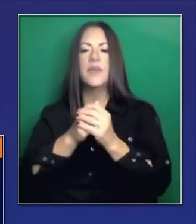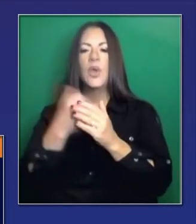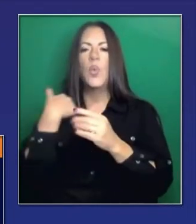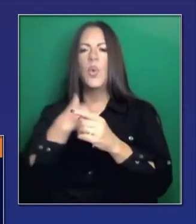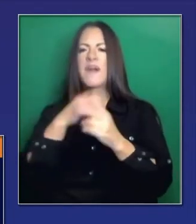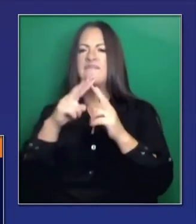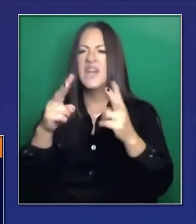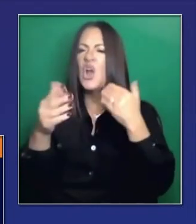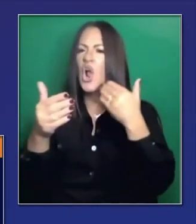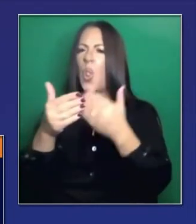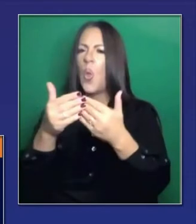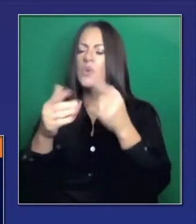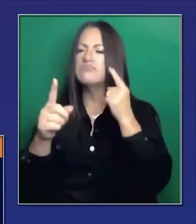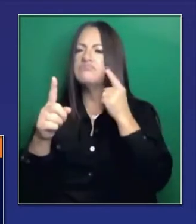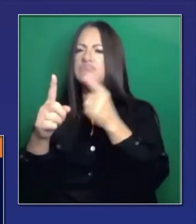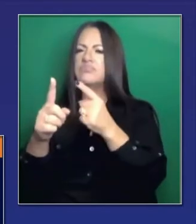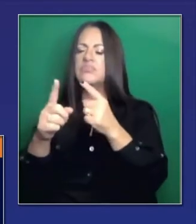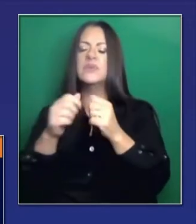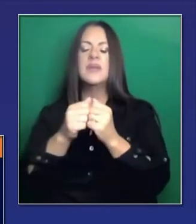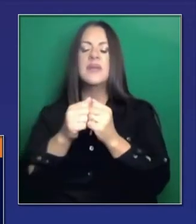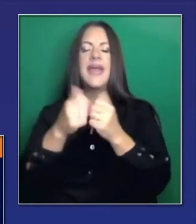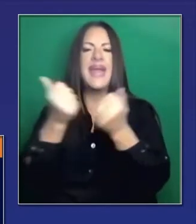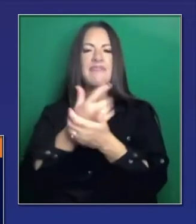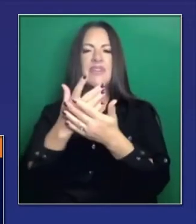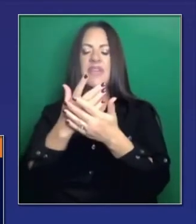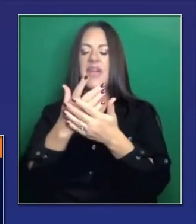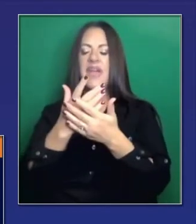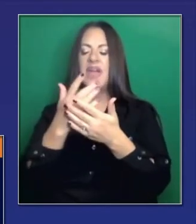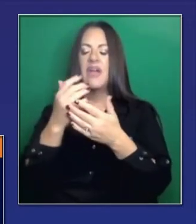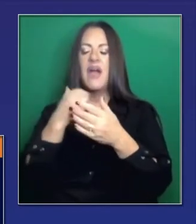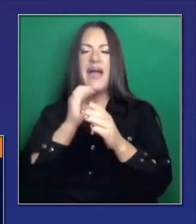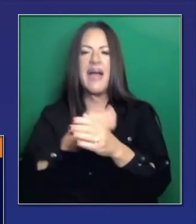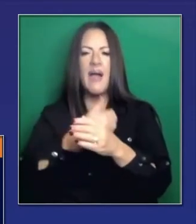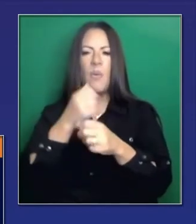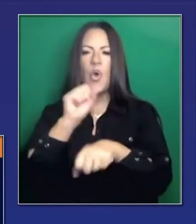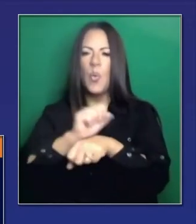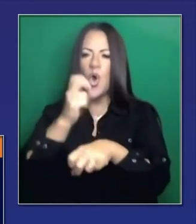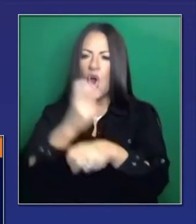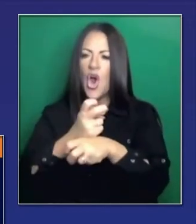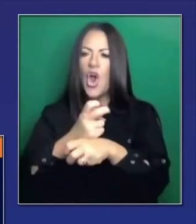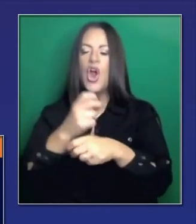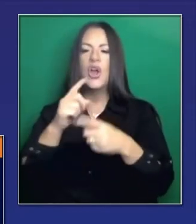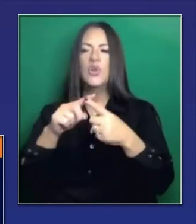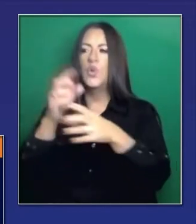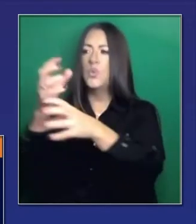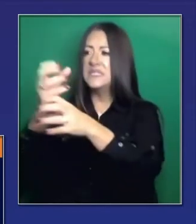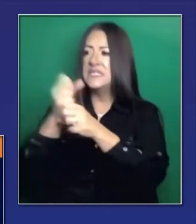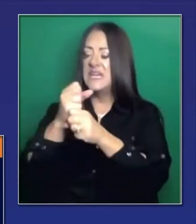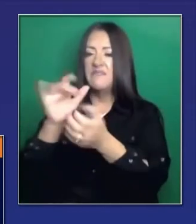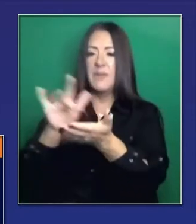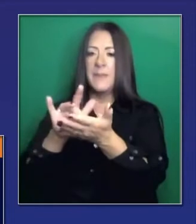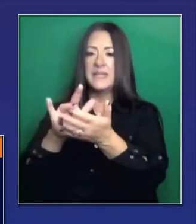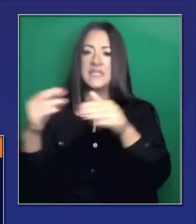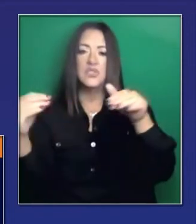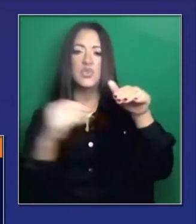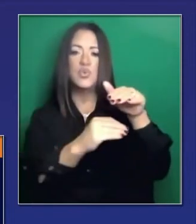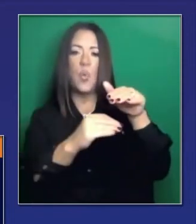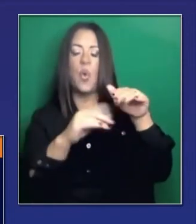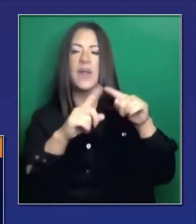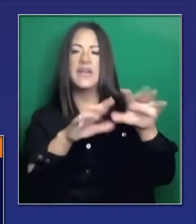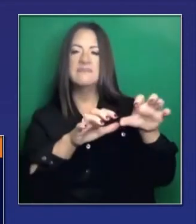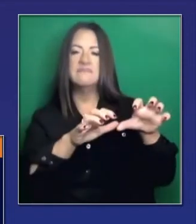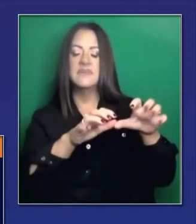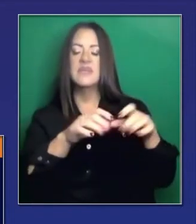Y estamos muy cerca de donde tenemos que estar con nuestros sistemas. El hielo seco, todos estos bienes